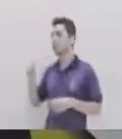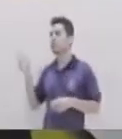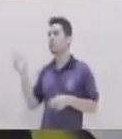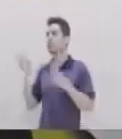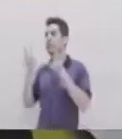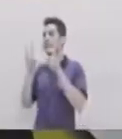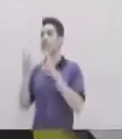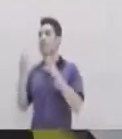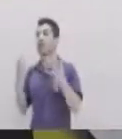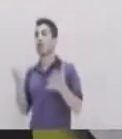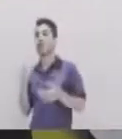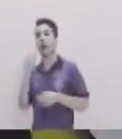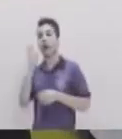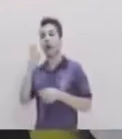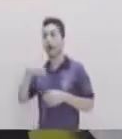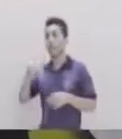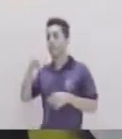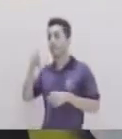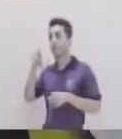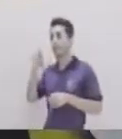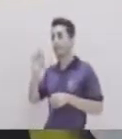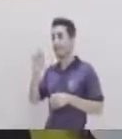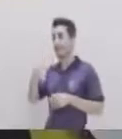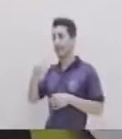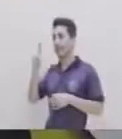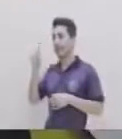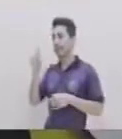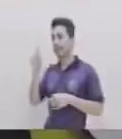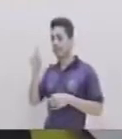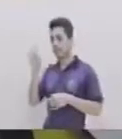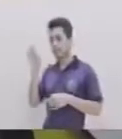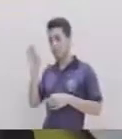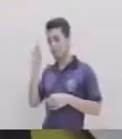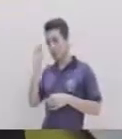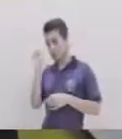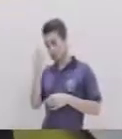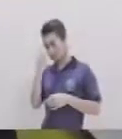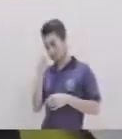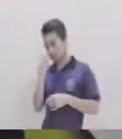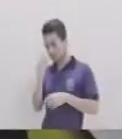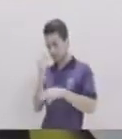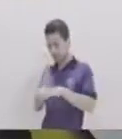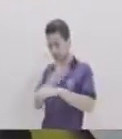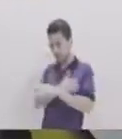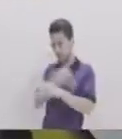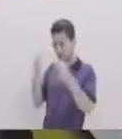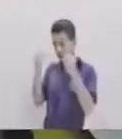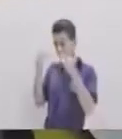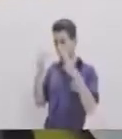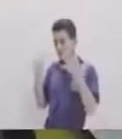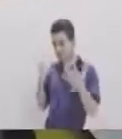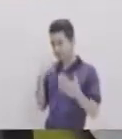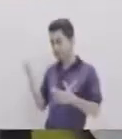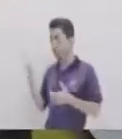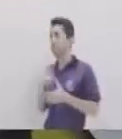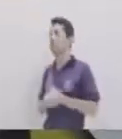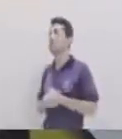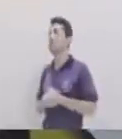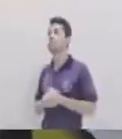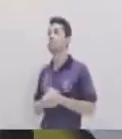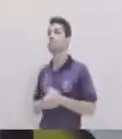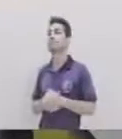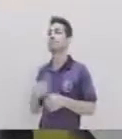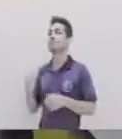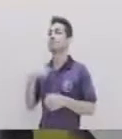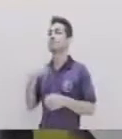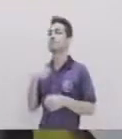logística emprendedora Pero antes Quisiera que recordáramos Un poquito Las clases anteriores ¿Te parece Claudia? Me parece Sí Perfecto